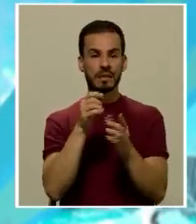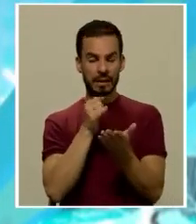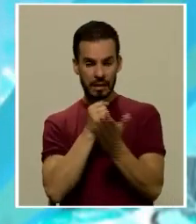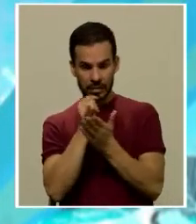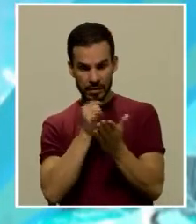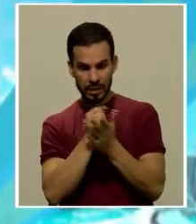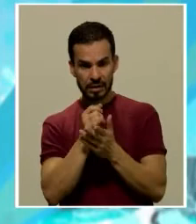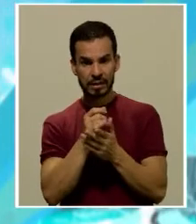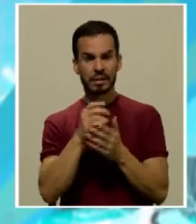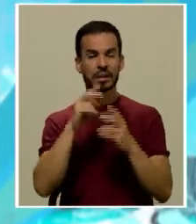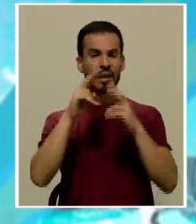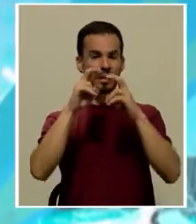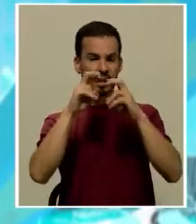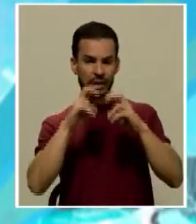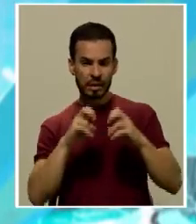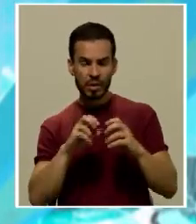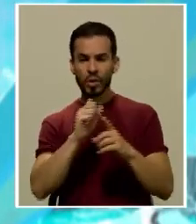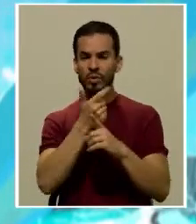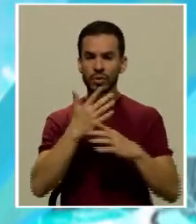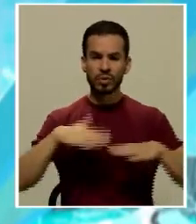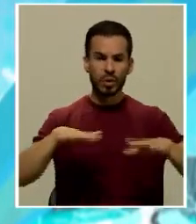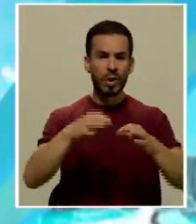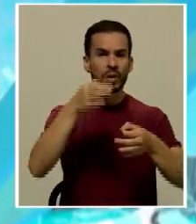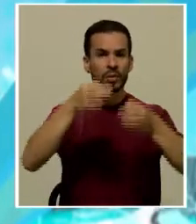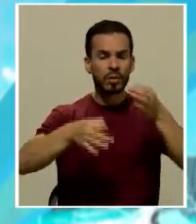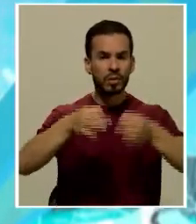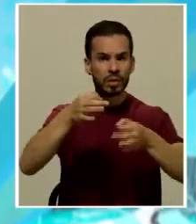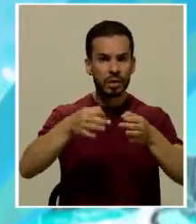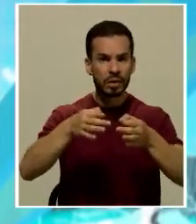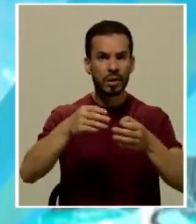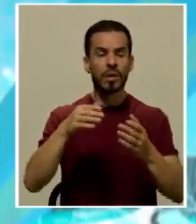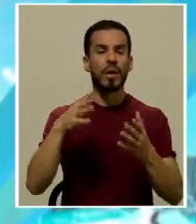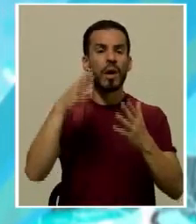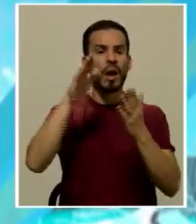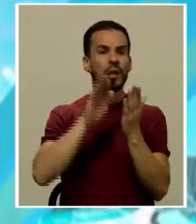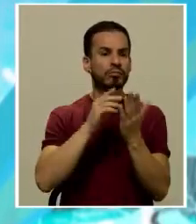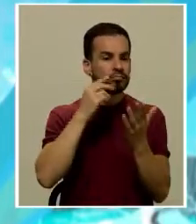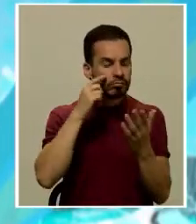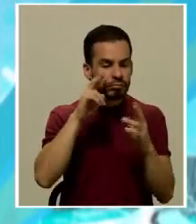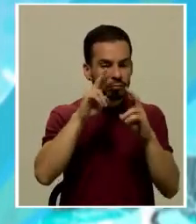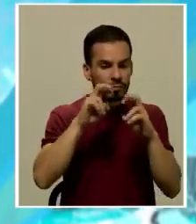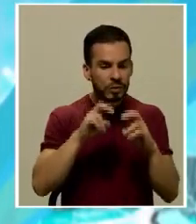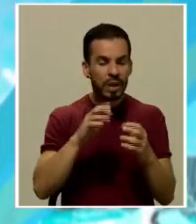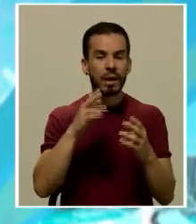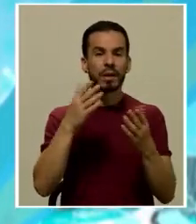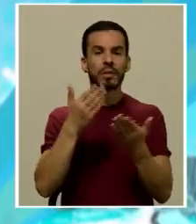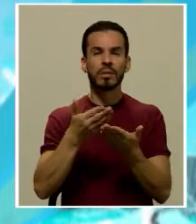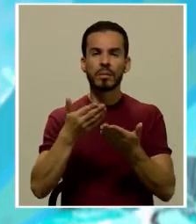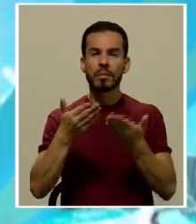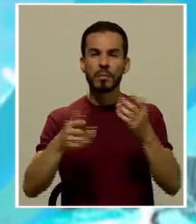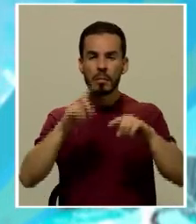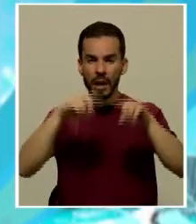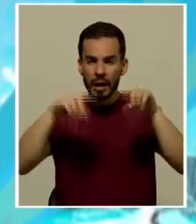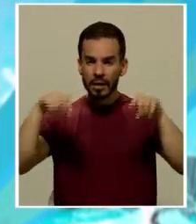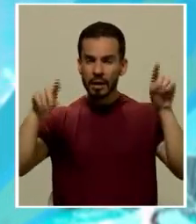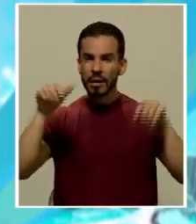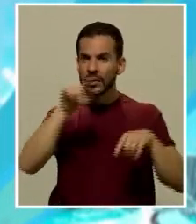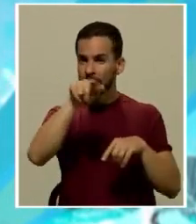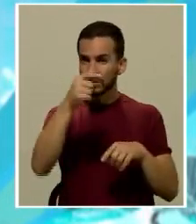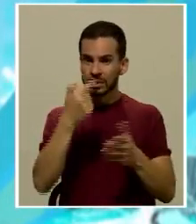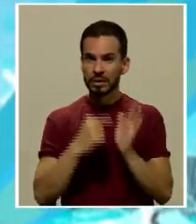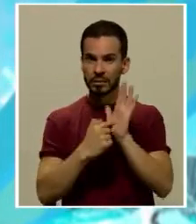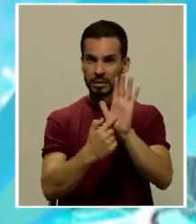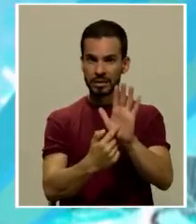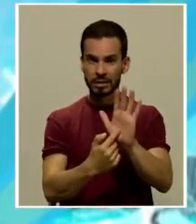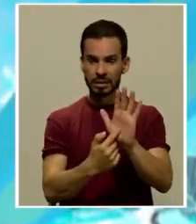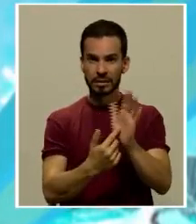criminológicos desde estudios sociológicos jurídicos justamente abordando variables como las que usted presenta